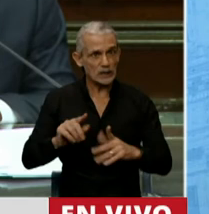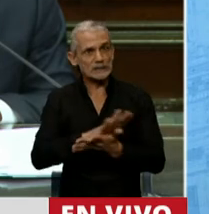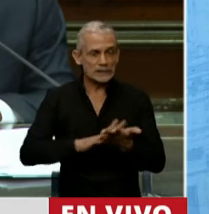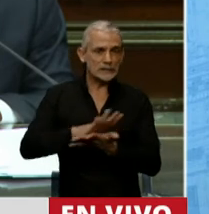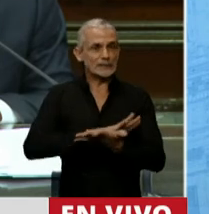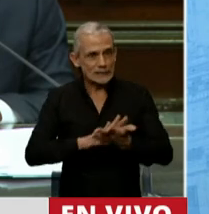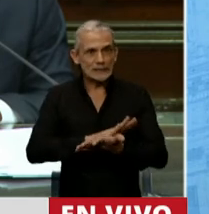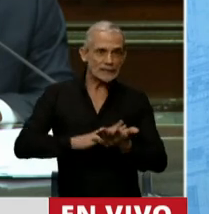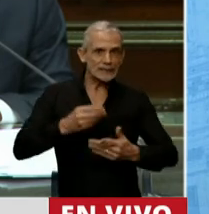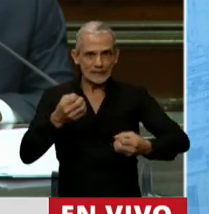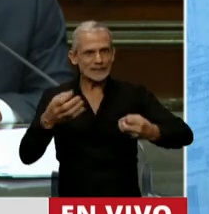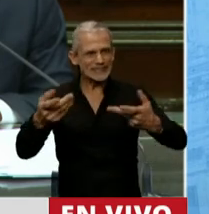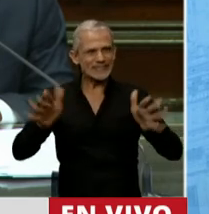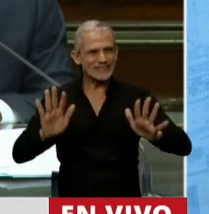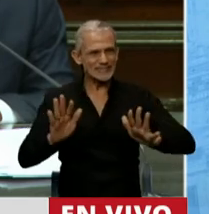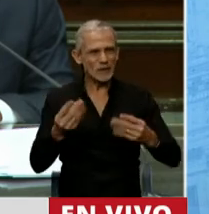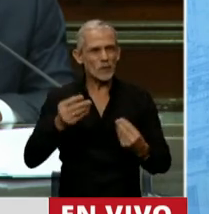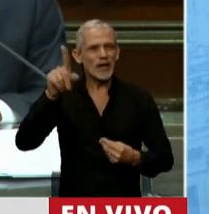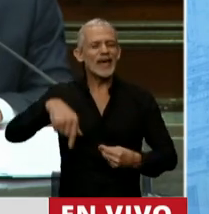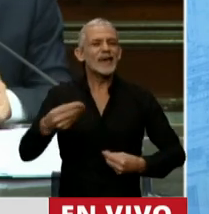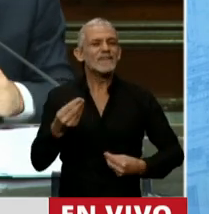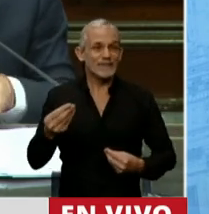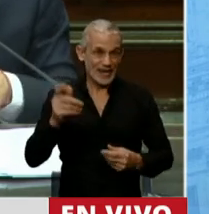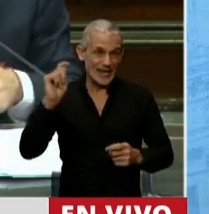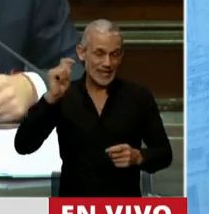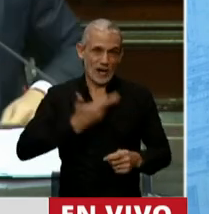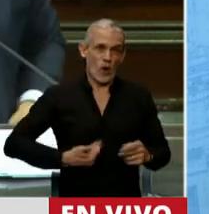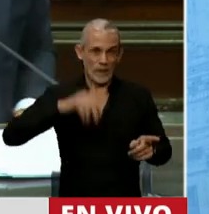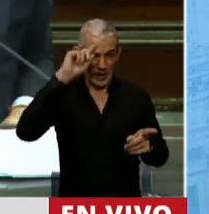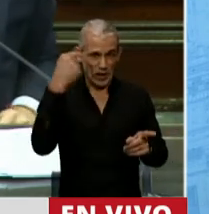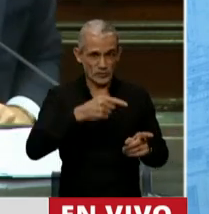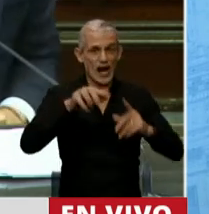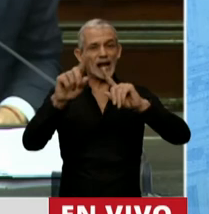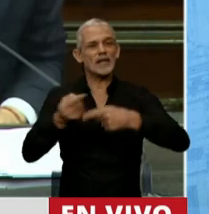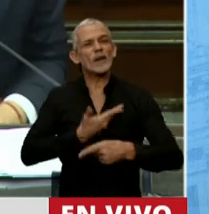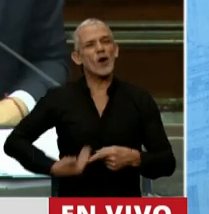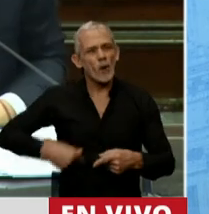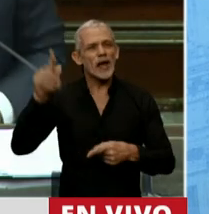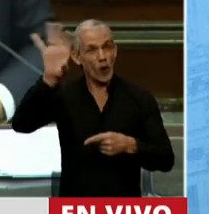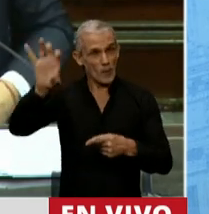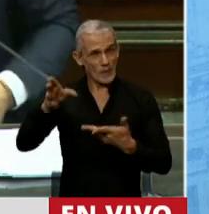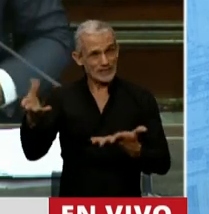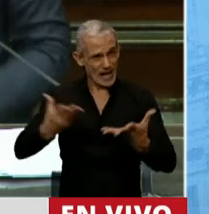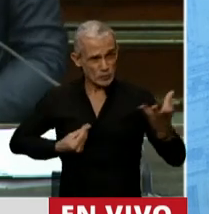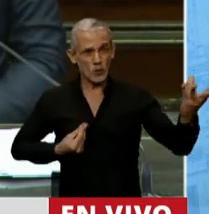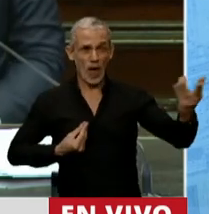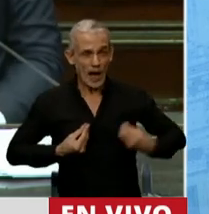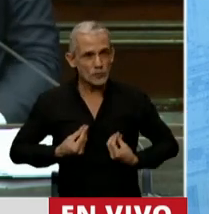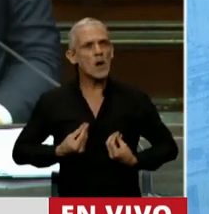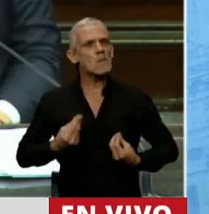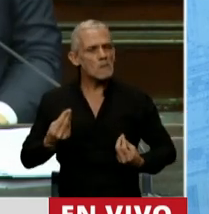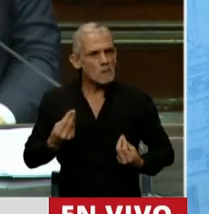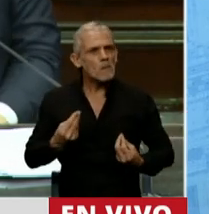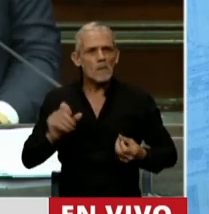situación producto de las acciones del gobierno nacional, producto de las acciones del gobierno provincial, que tiene como